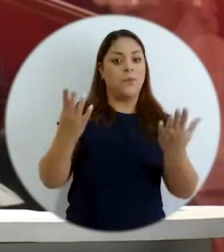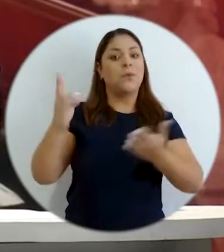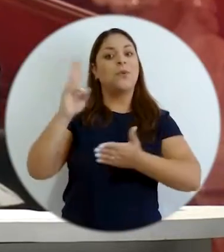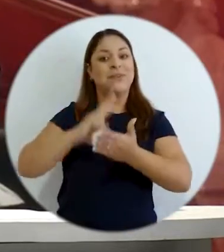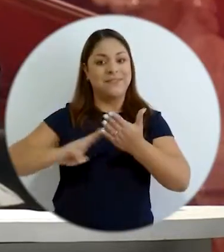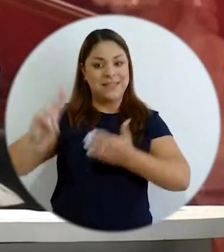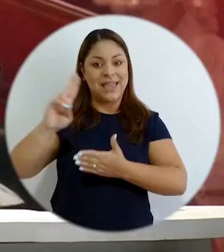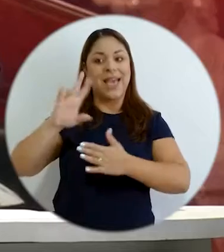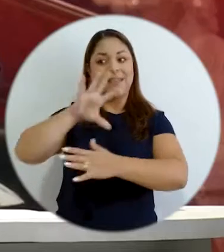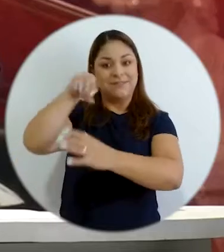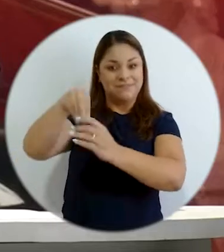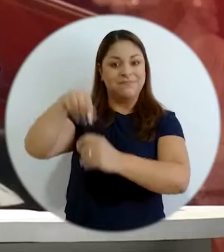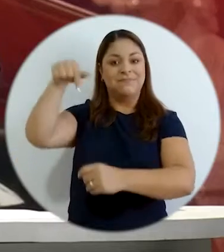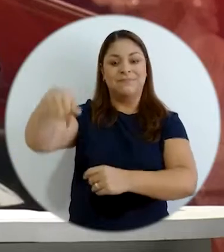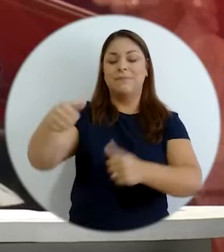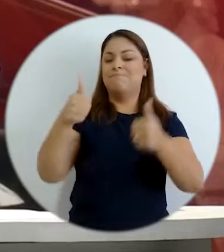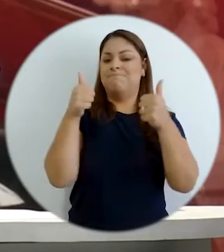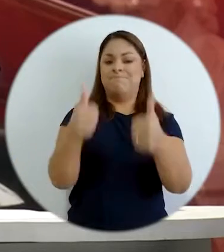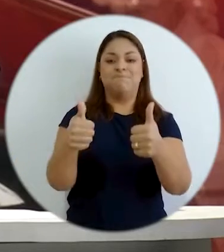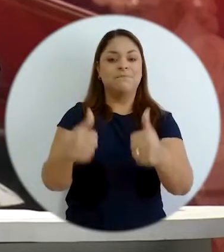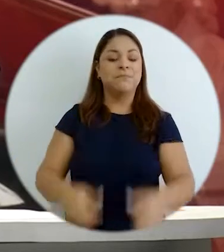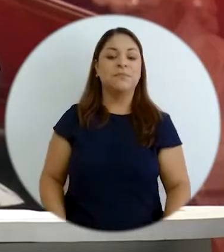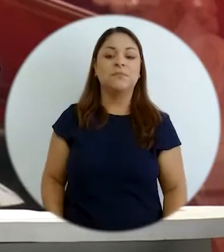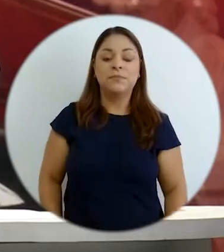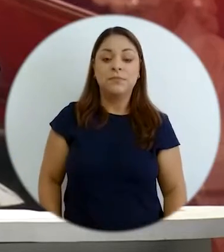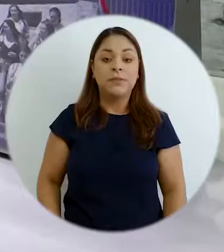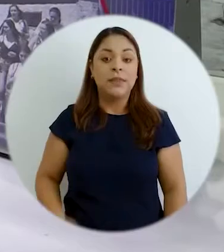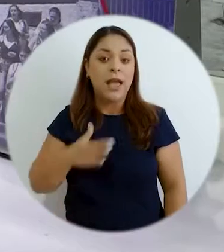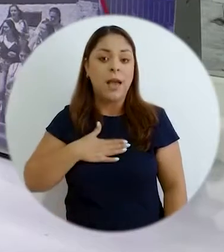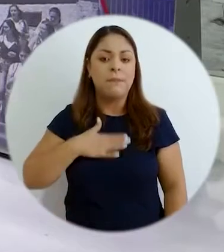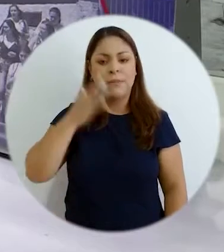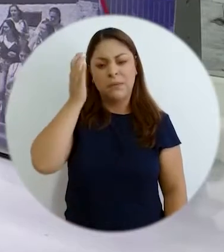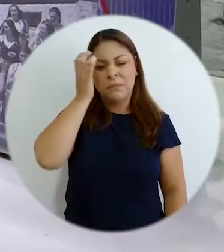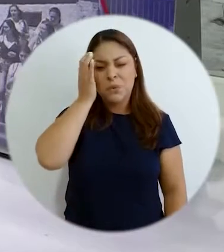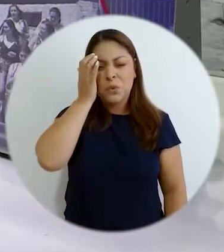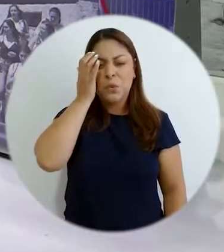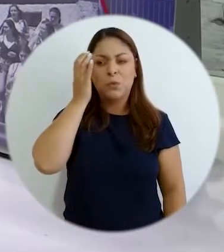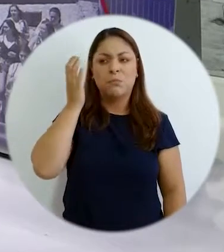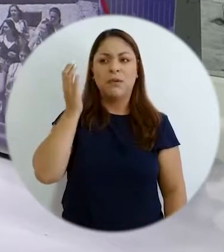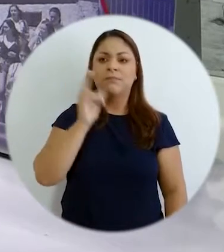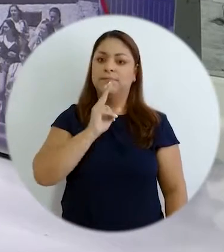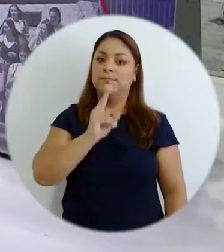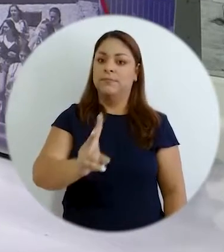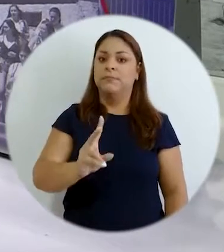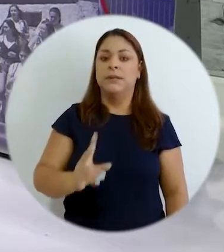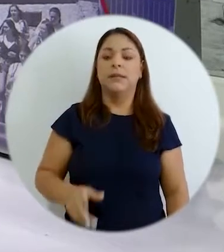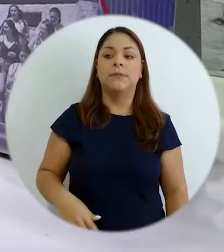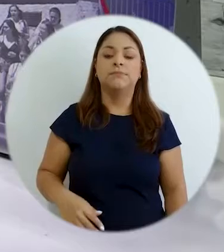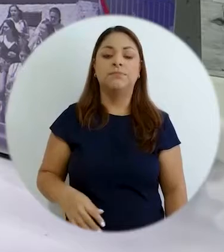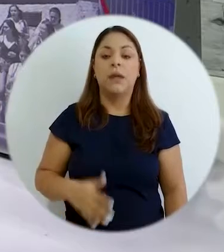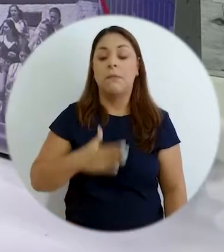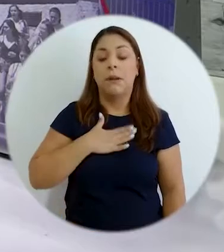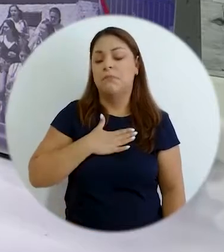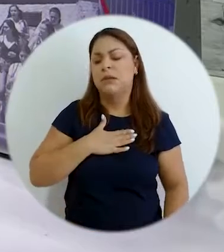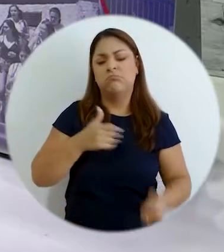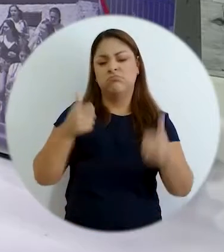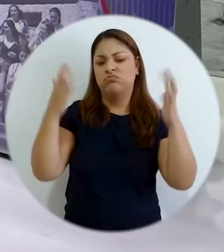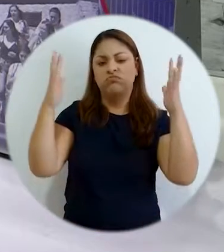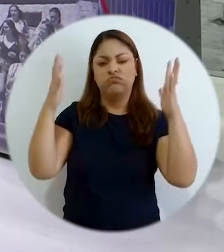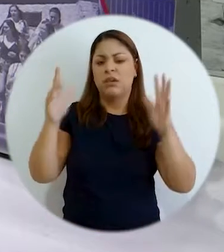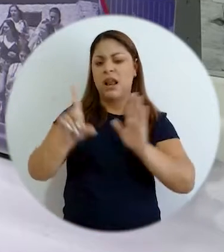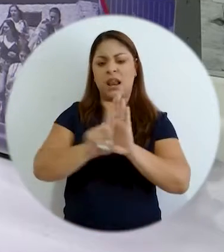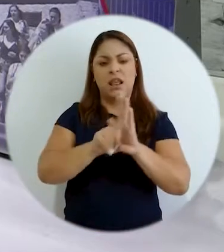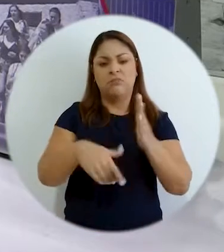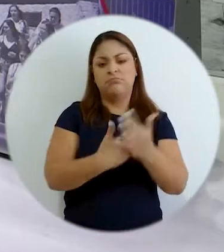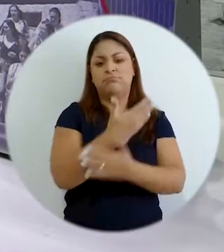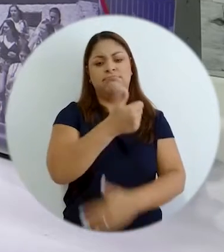y las universidades dentro de las áreas pues funcionan perfectamente a mí lo que me preocupa particularmente que me parece cierto formidable la formulación